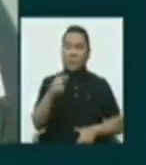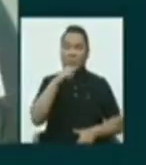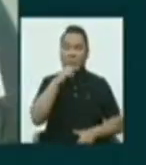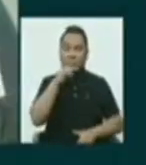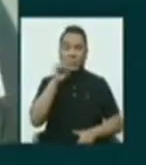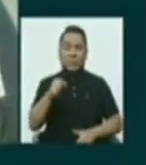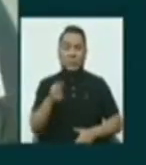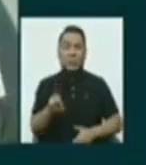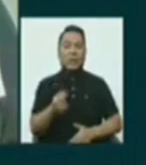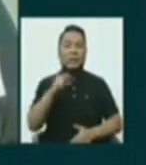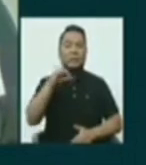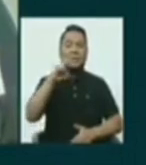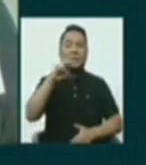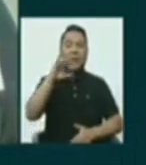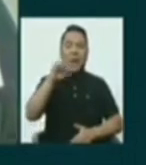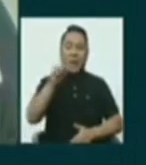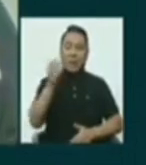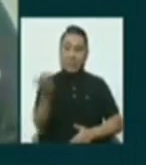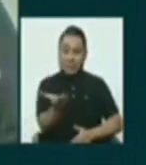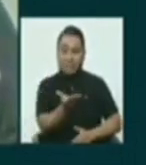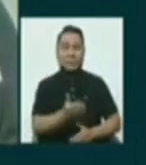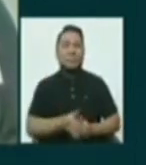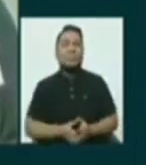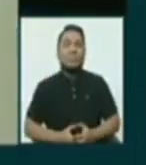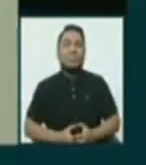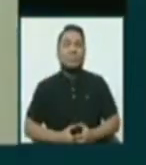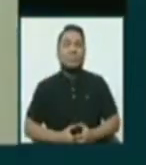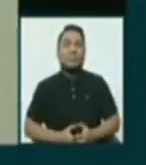Gisela Varela. Adelante, candidata.